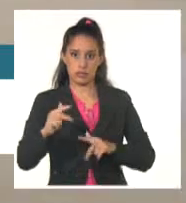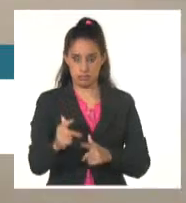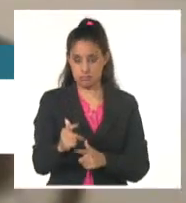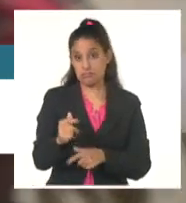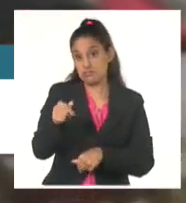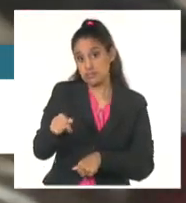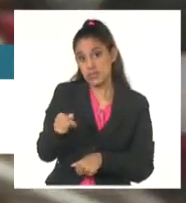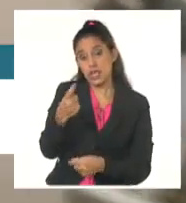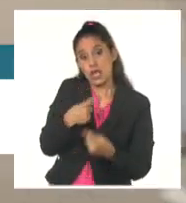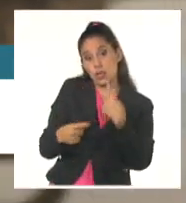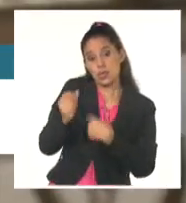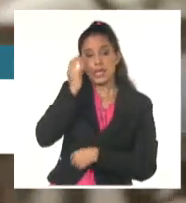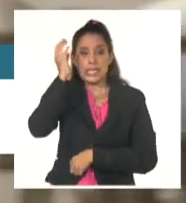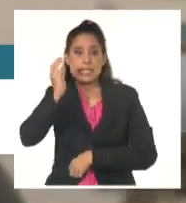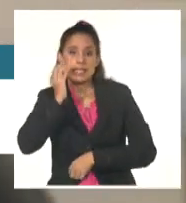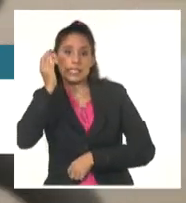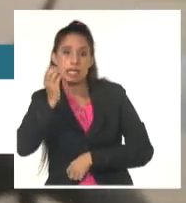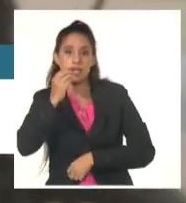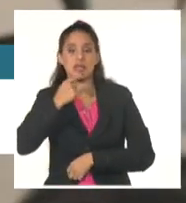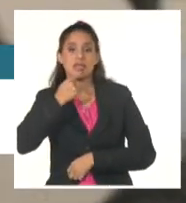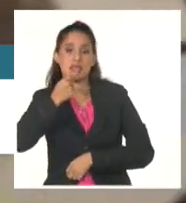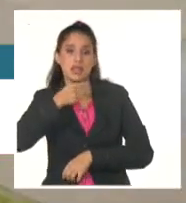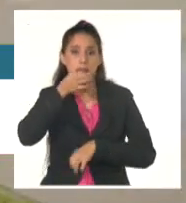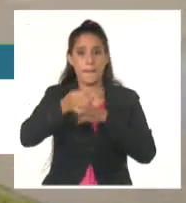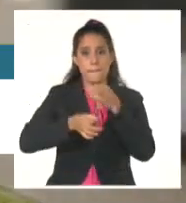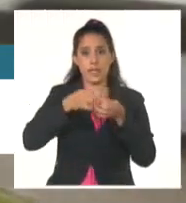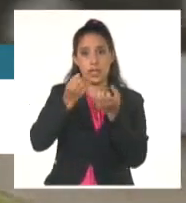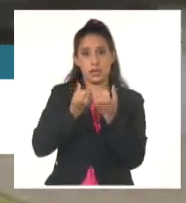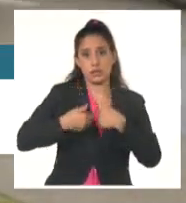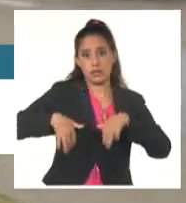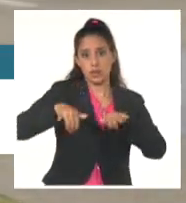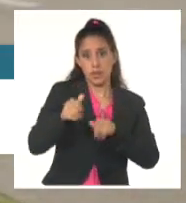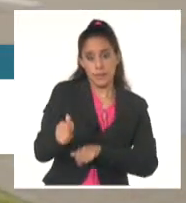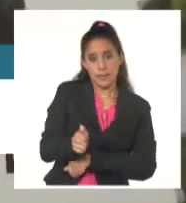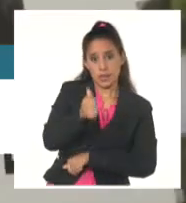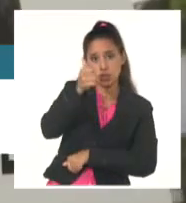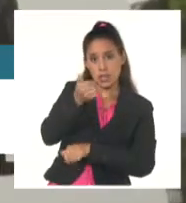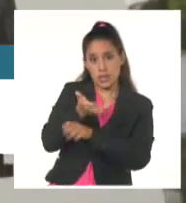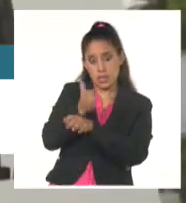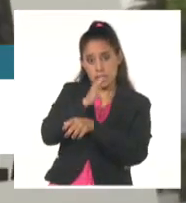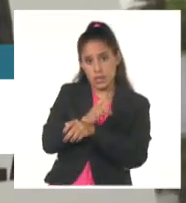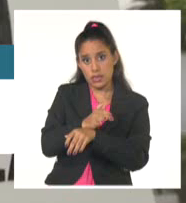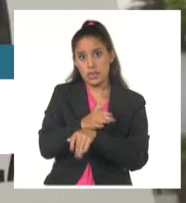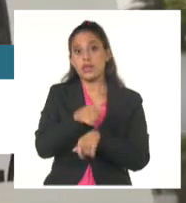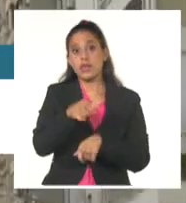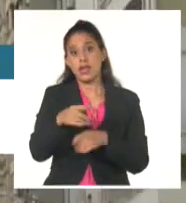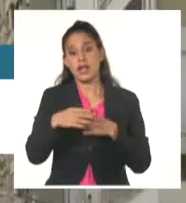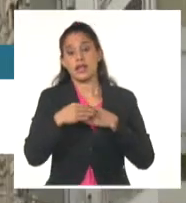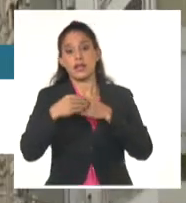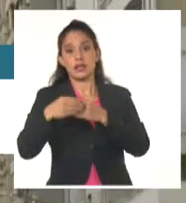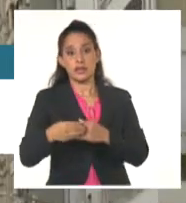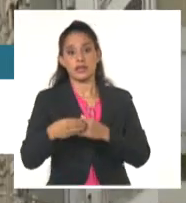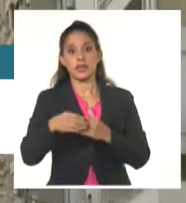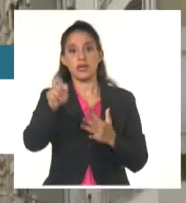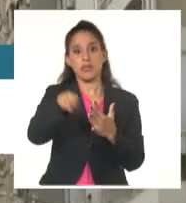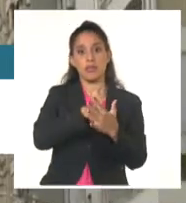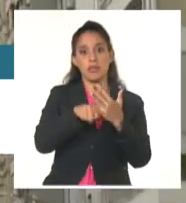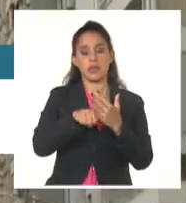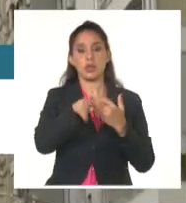sondeos de opinión indican que el candidato del Frente Amplio de Izquierda, Yamandú Orsí, lideraba la intención de voto con el